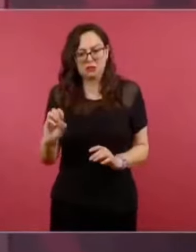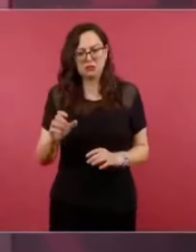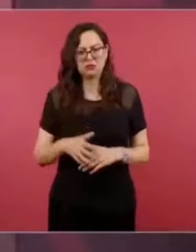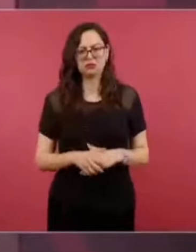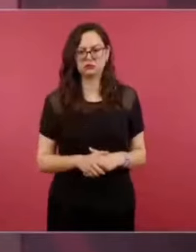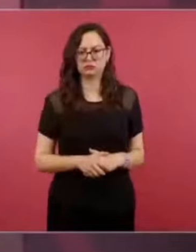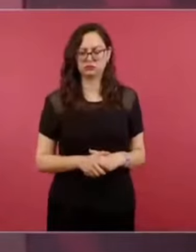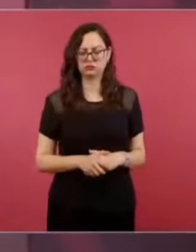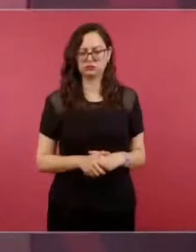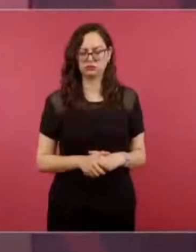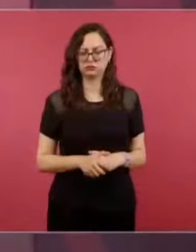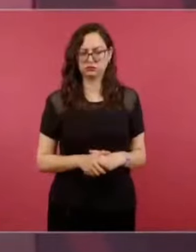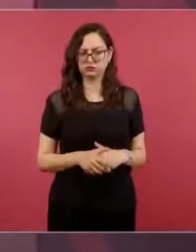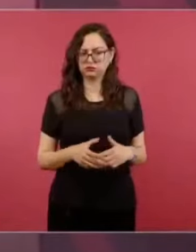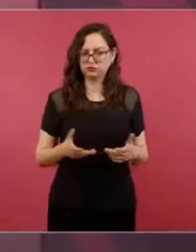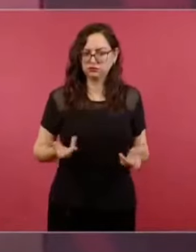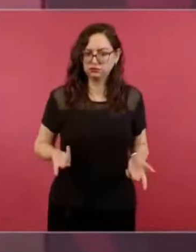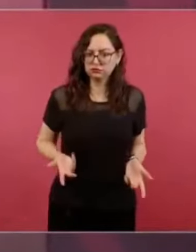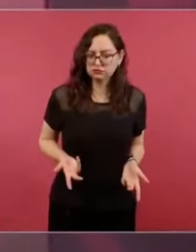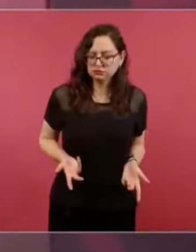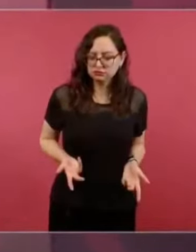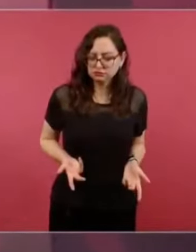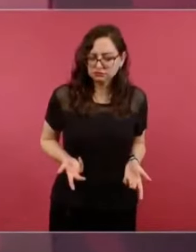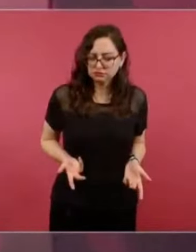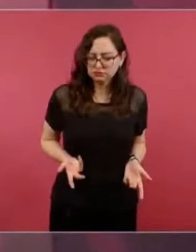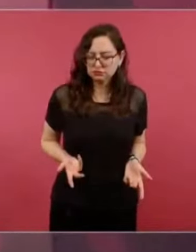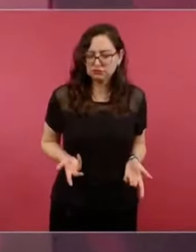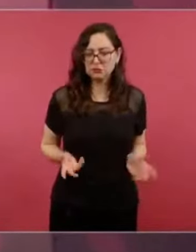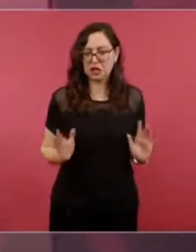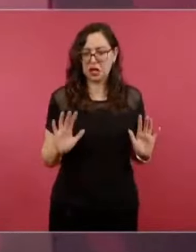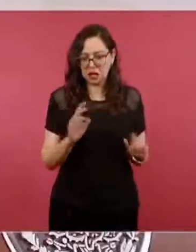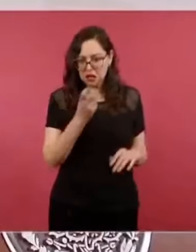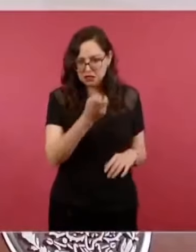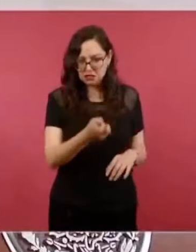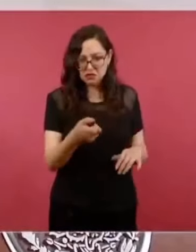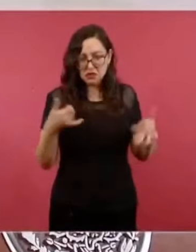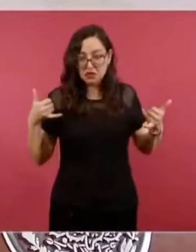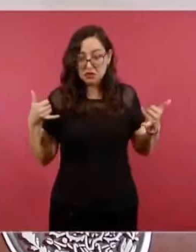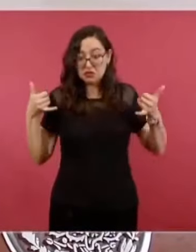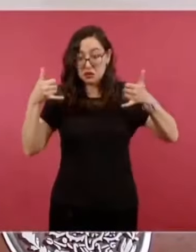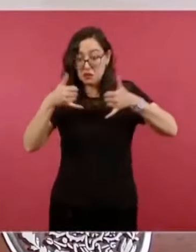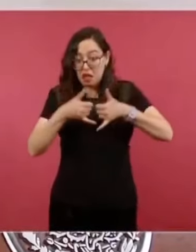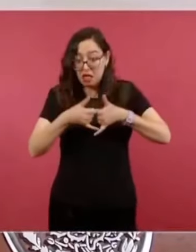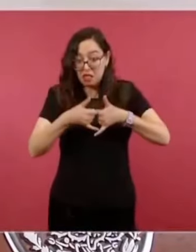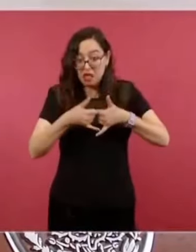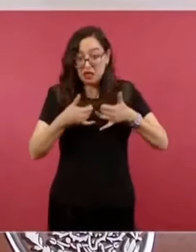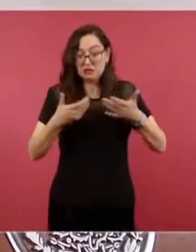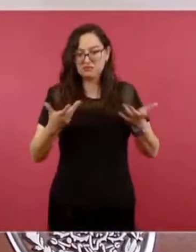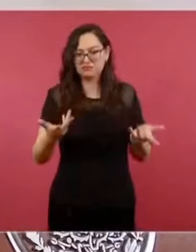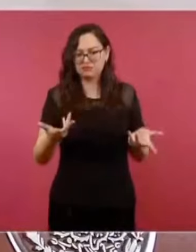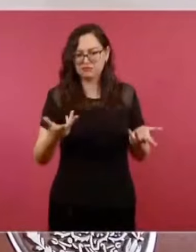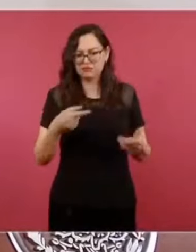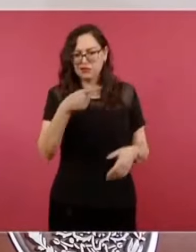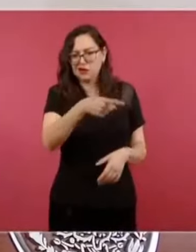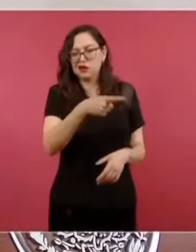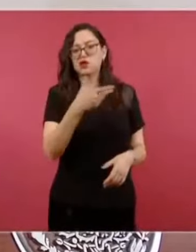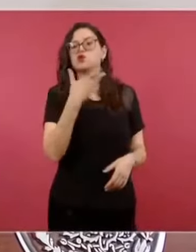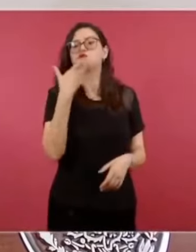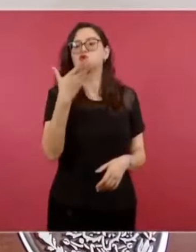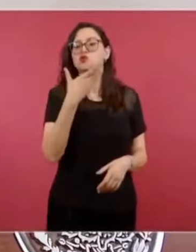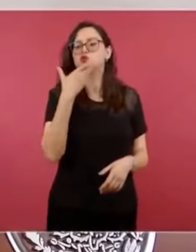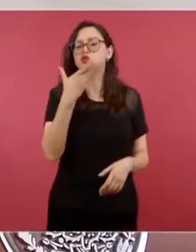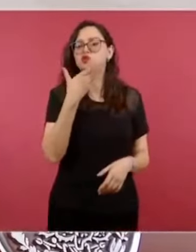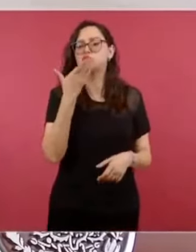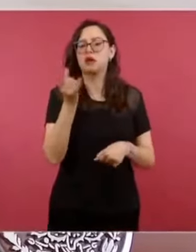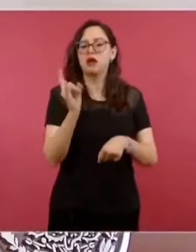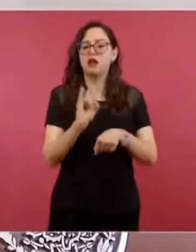Lorede Mola, periodista con mucha